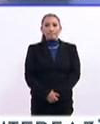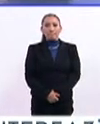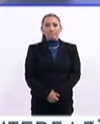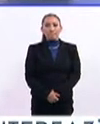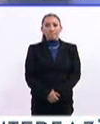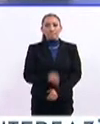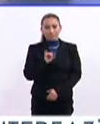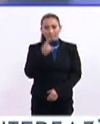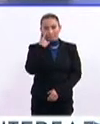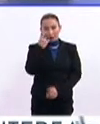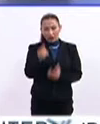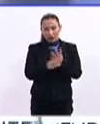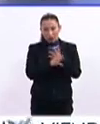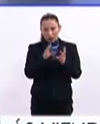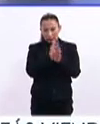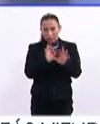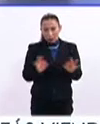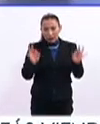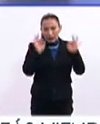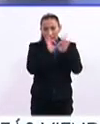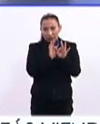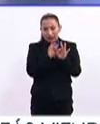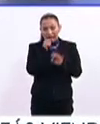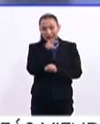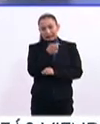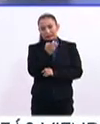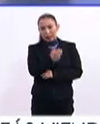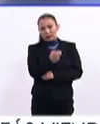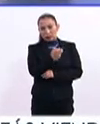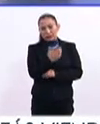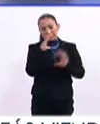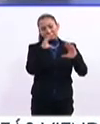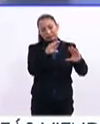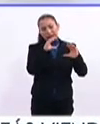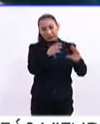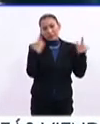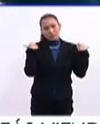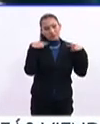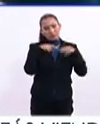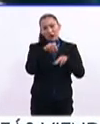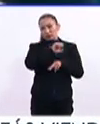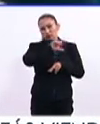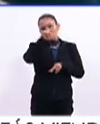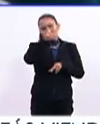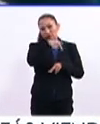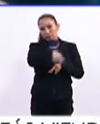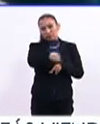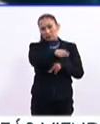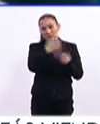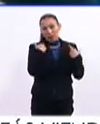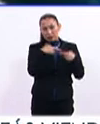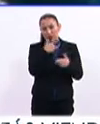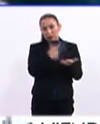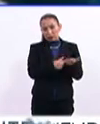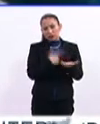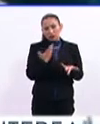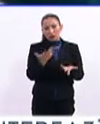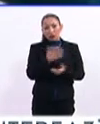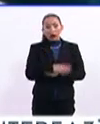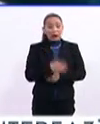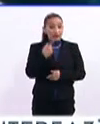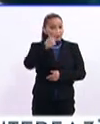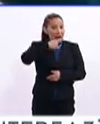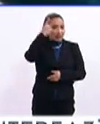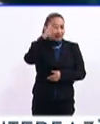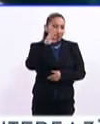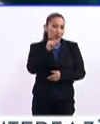Uno de los retos más grandes precisamente es la capacitación, actualización y profesionalización de los maestros. No ha sido nada